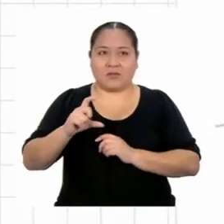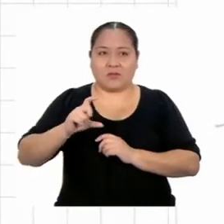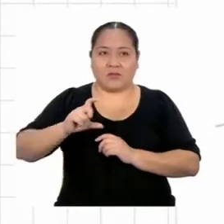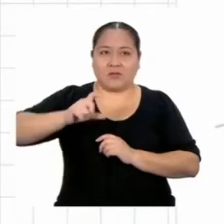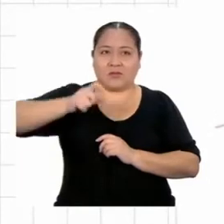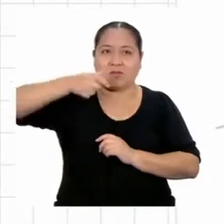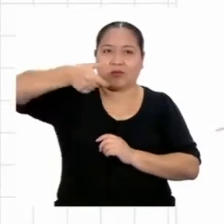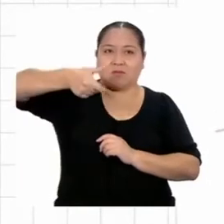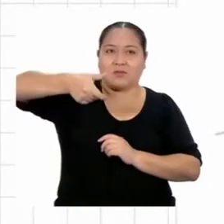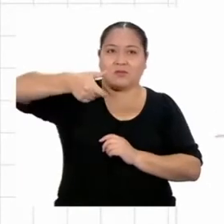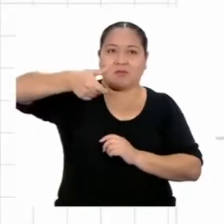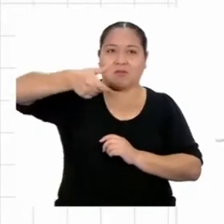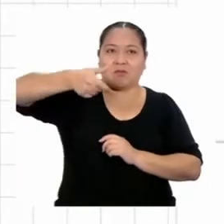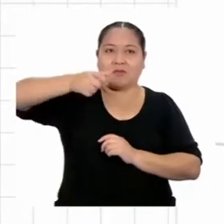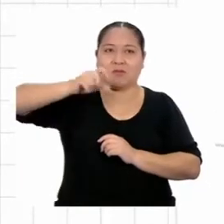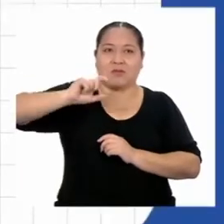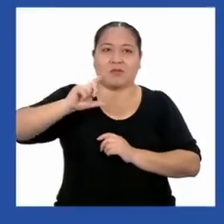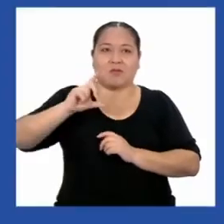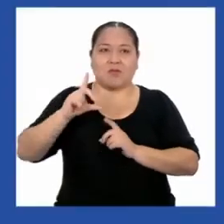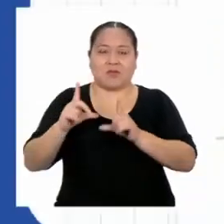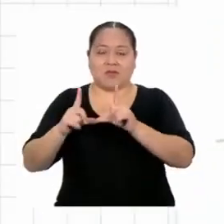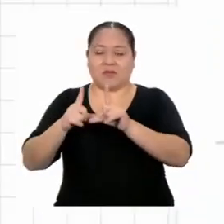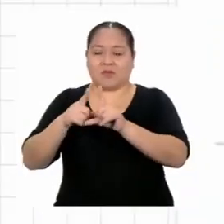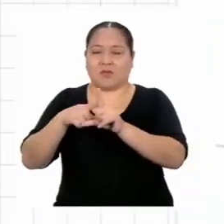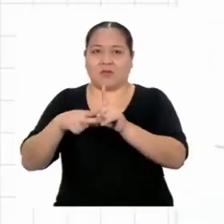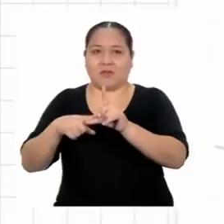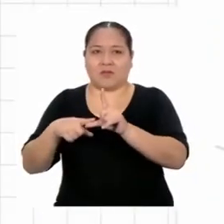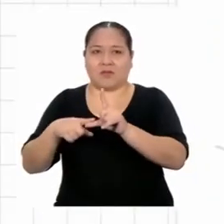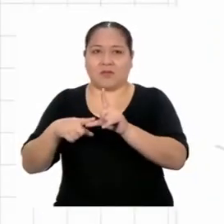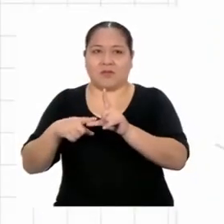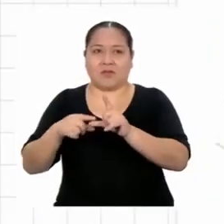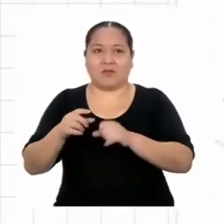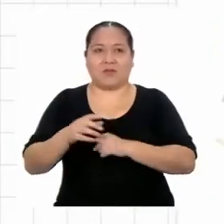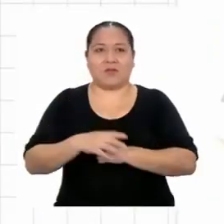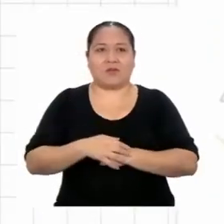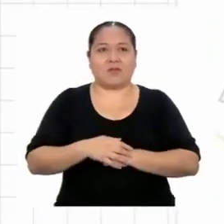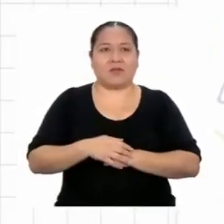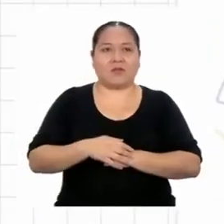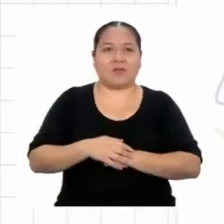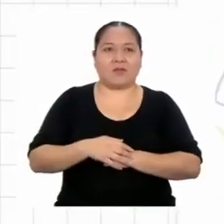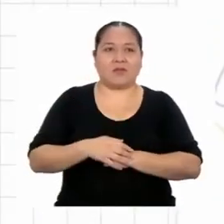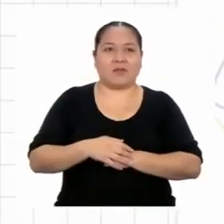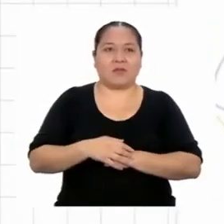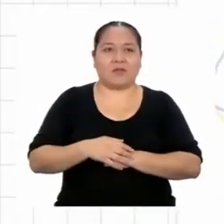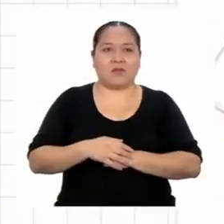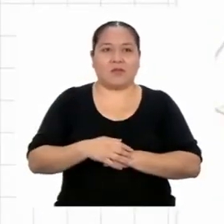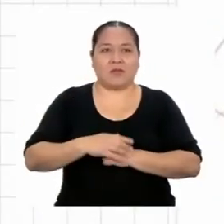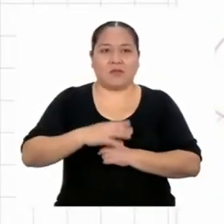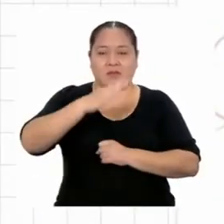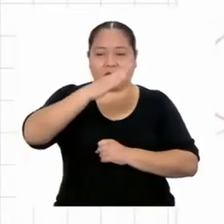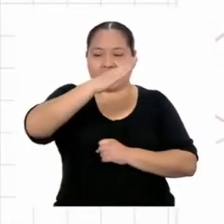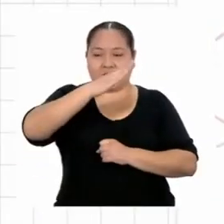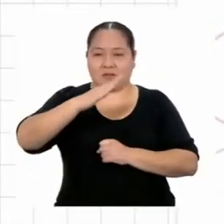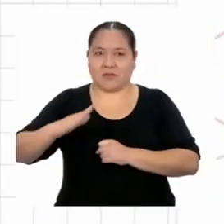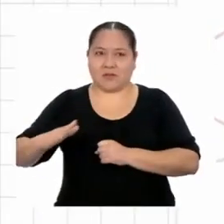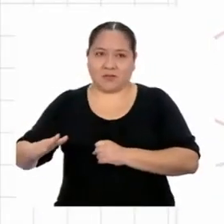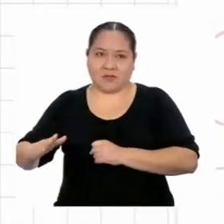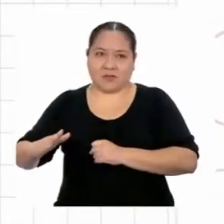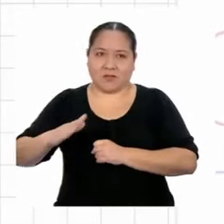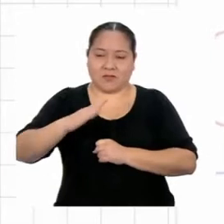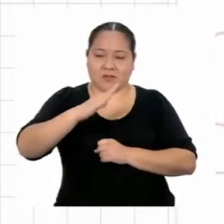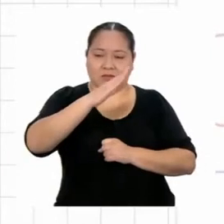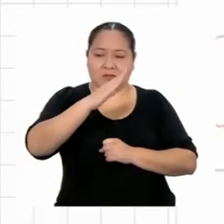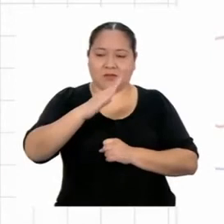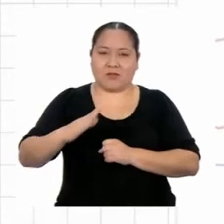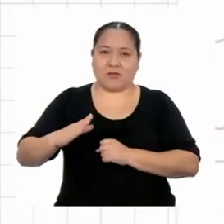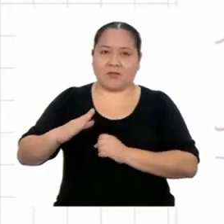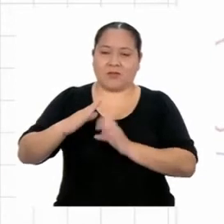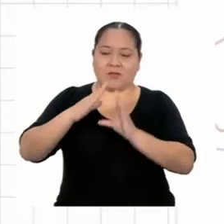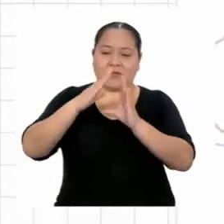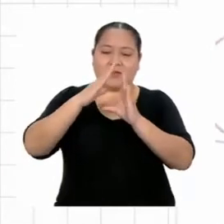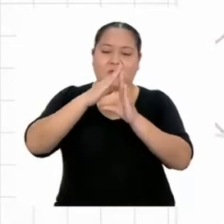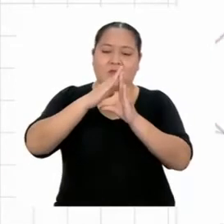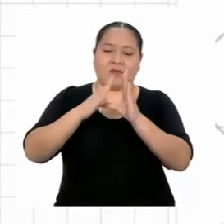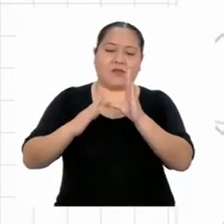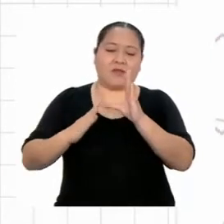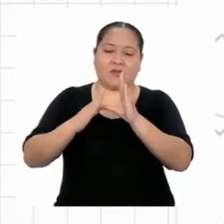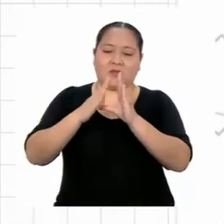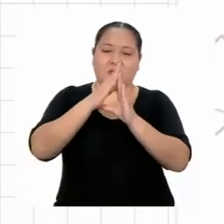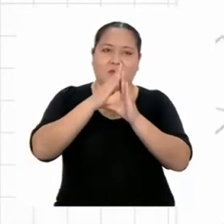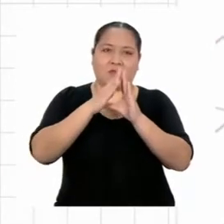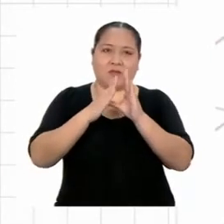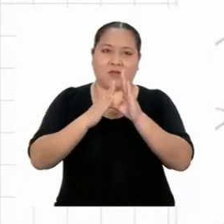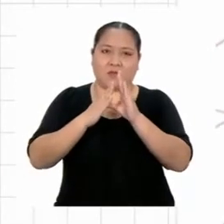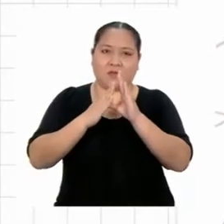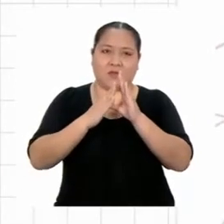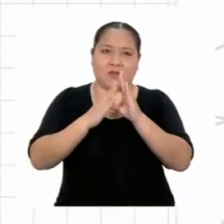triángulo rectángulo. Y el tercer lado sería el rayo de luz que se proyecta como una línea recta sobre mí,